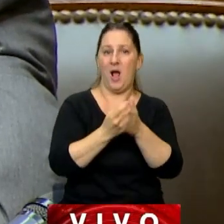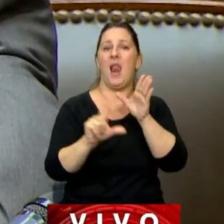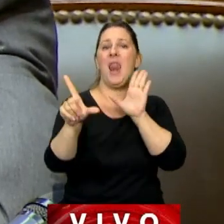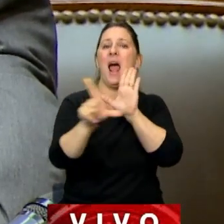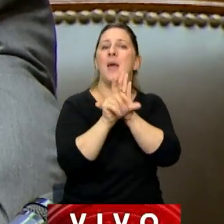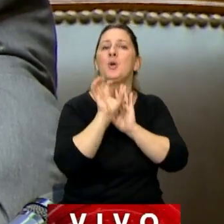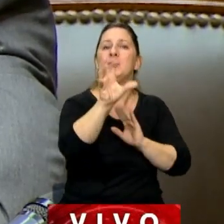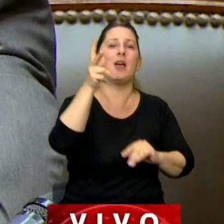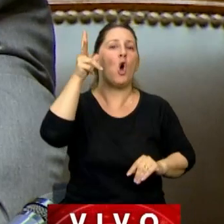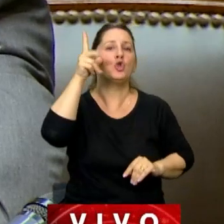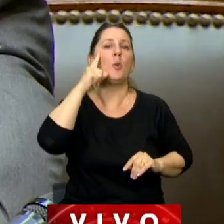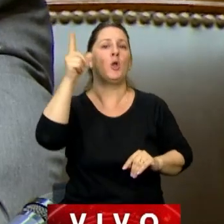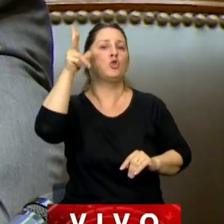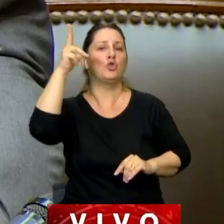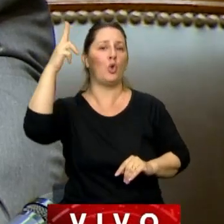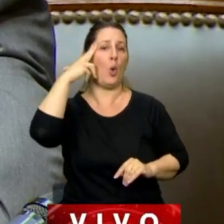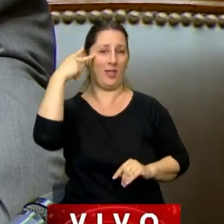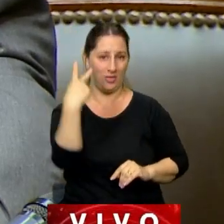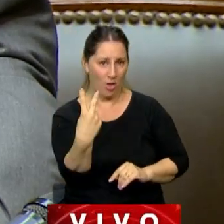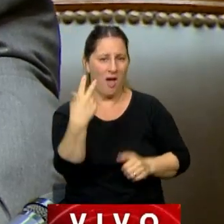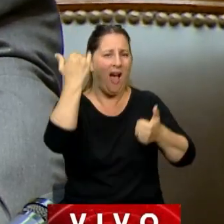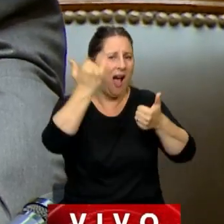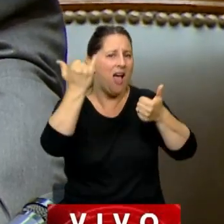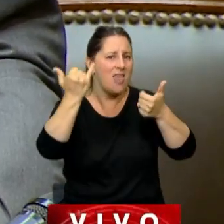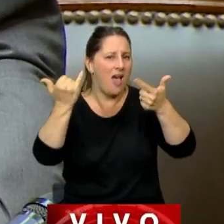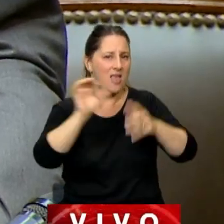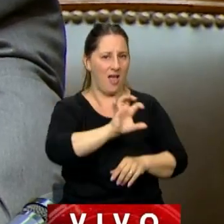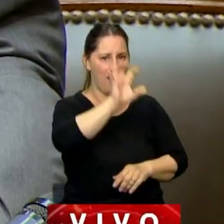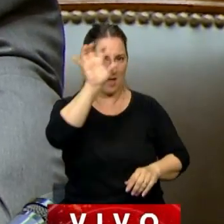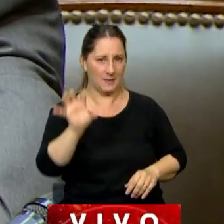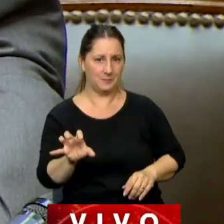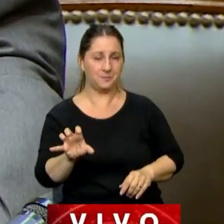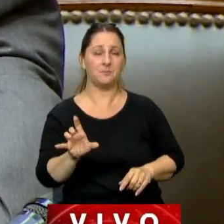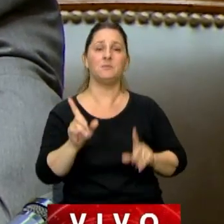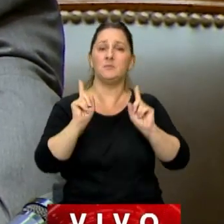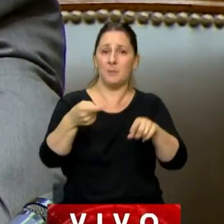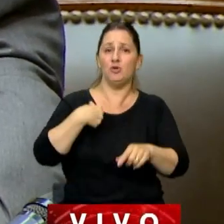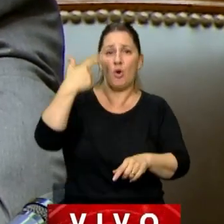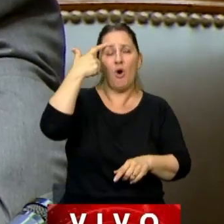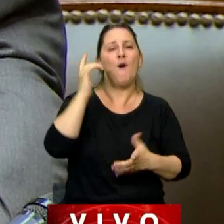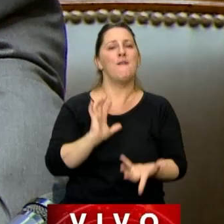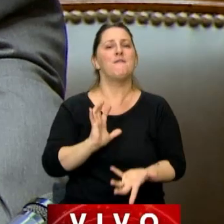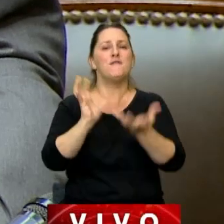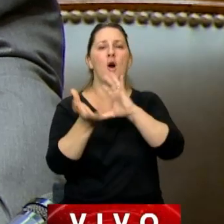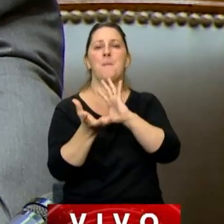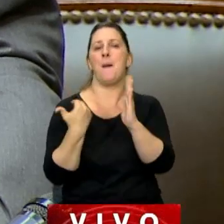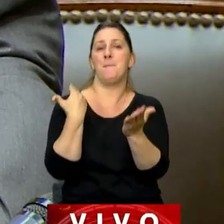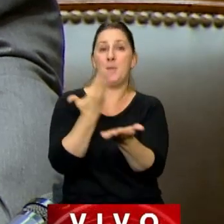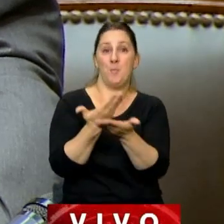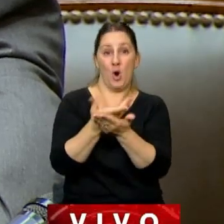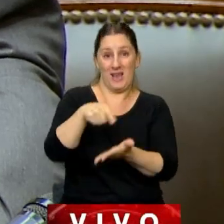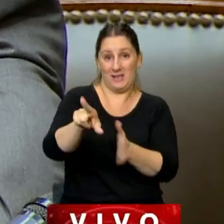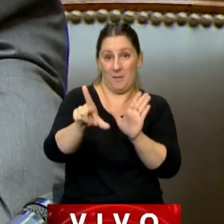provincial 8.892. Además, entiendo que la modalidad que plantea este